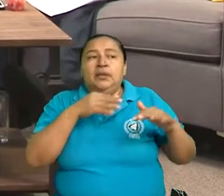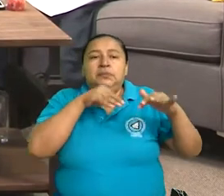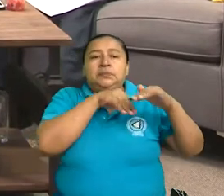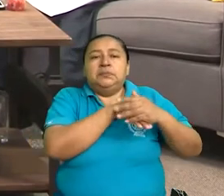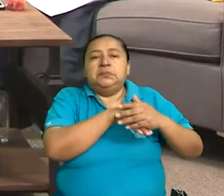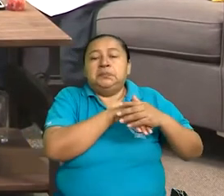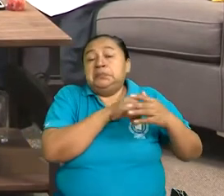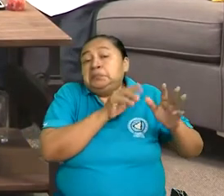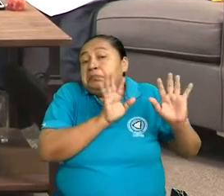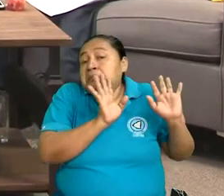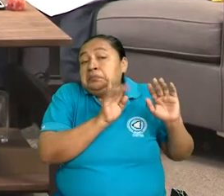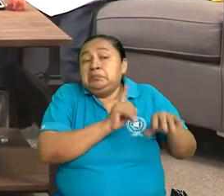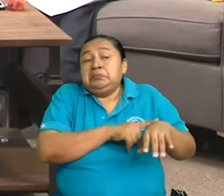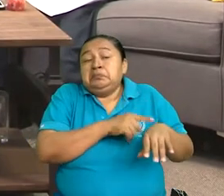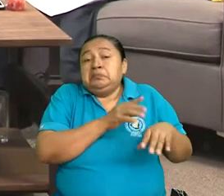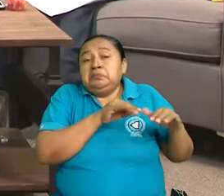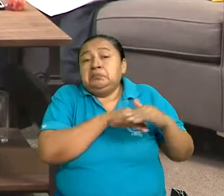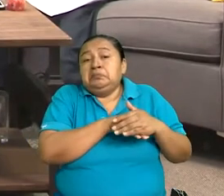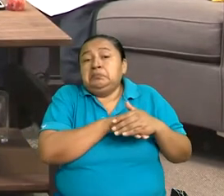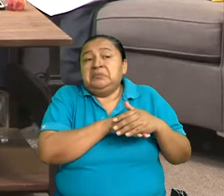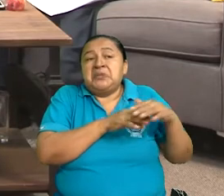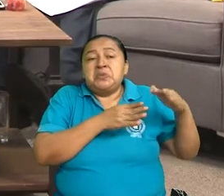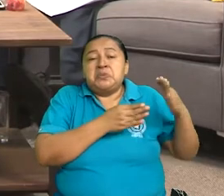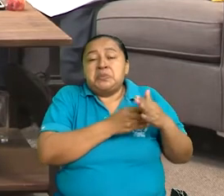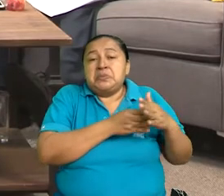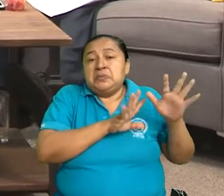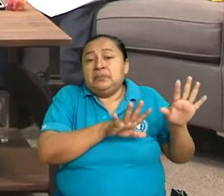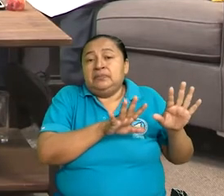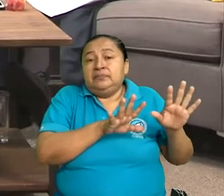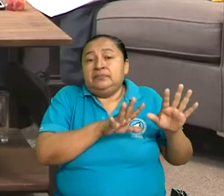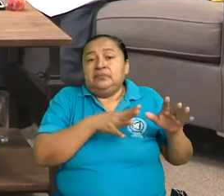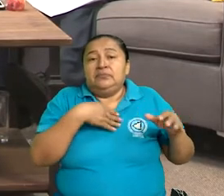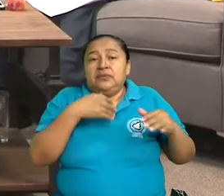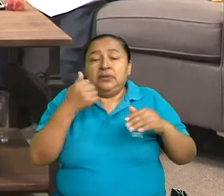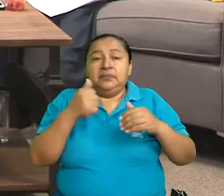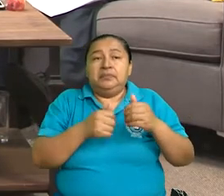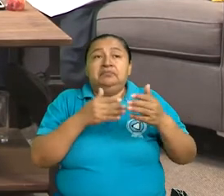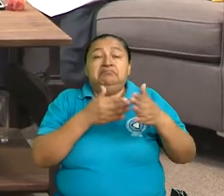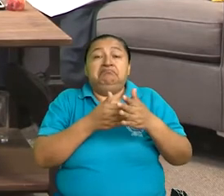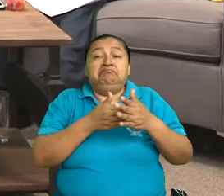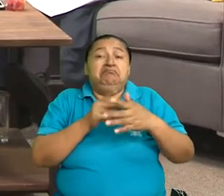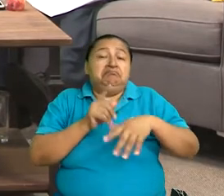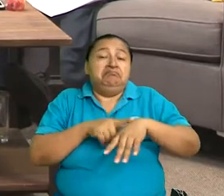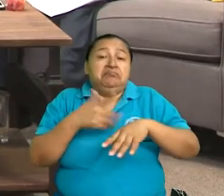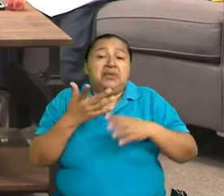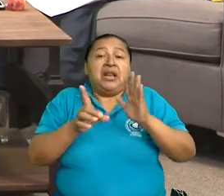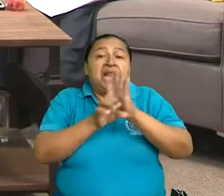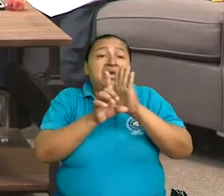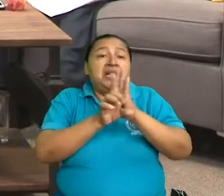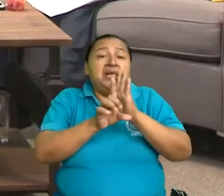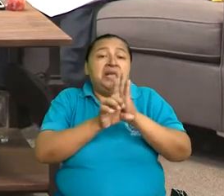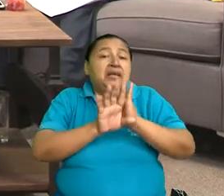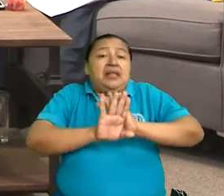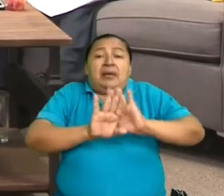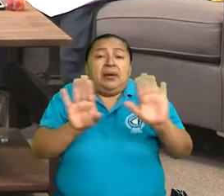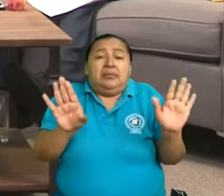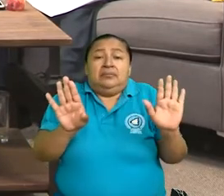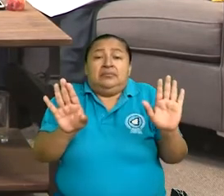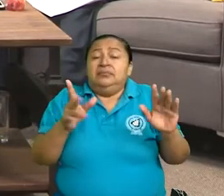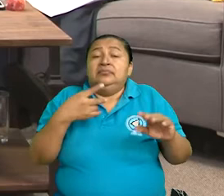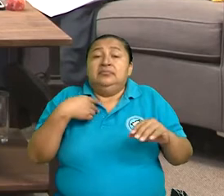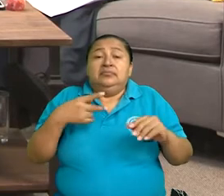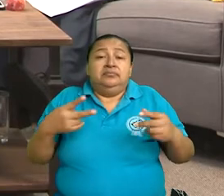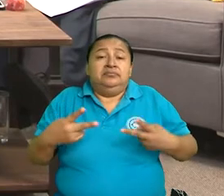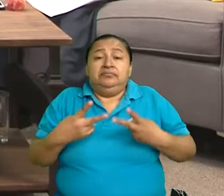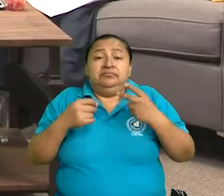dormidas, estaban congeladas, estaban suspendidas en el tiempo. Eran normas jurídicas que tenían una